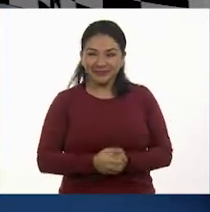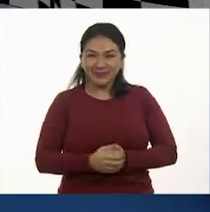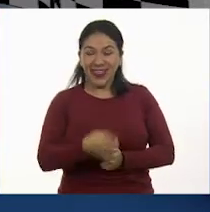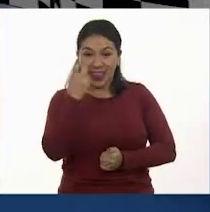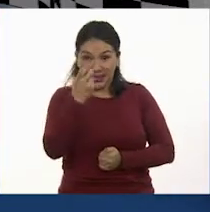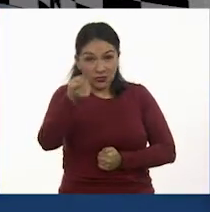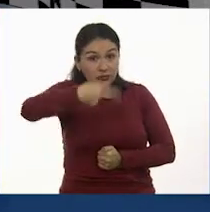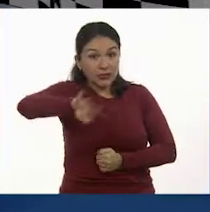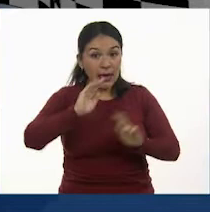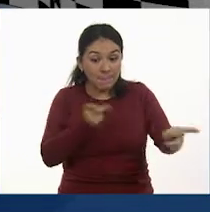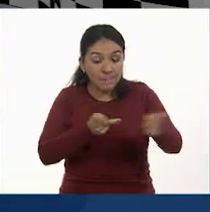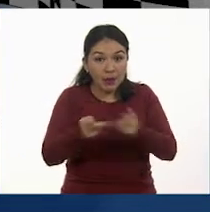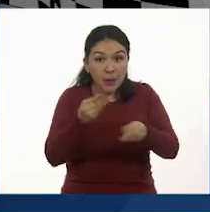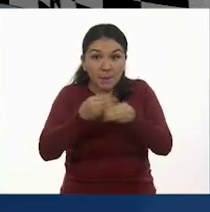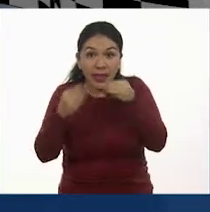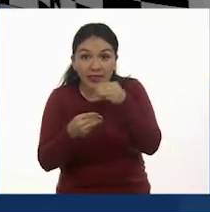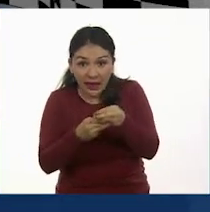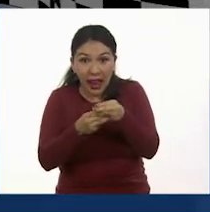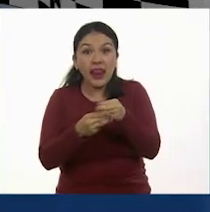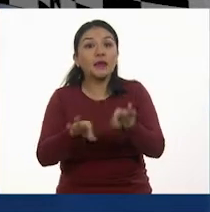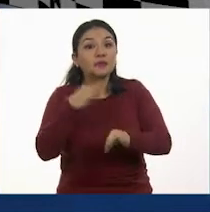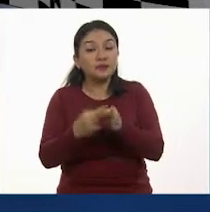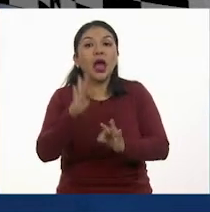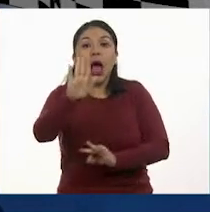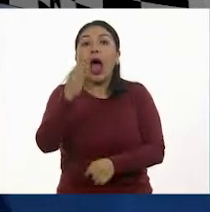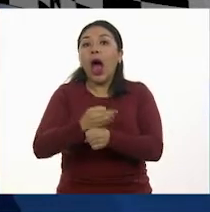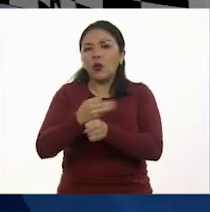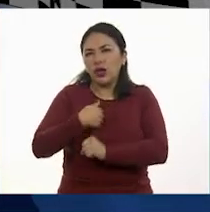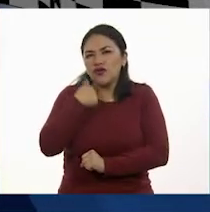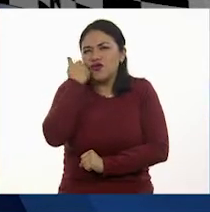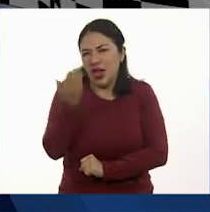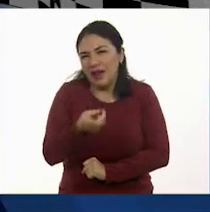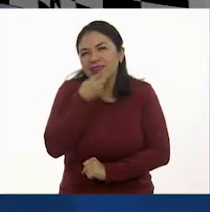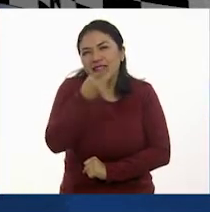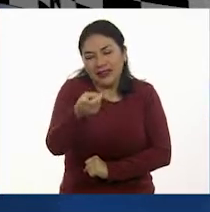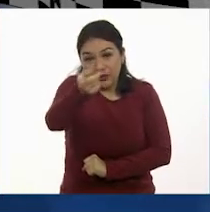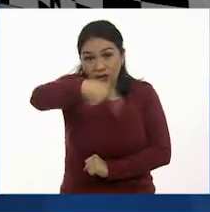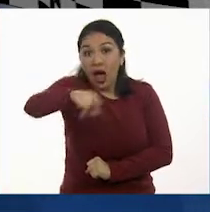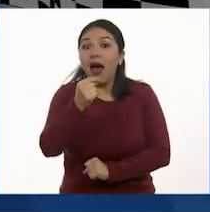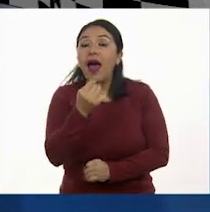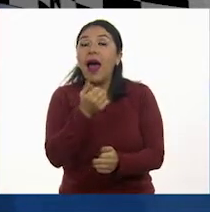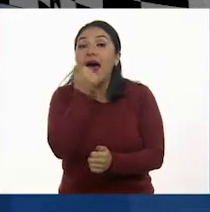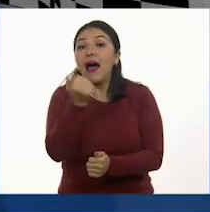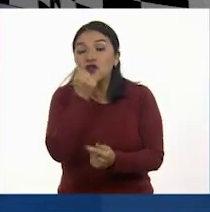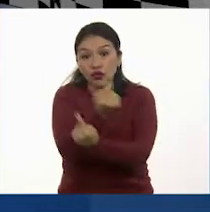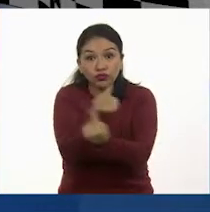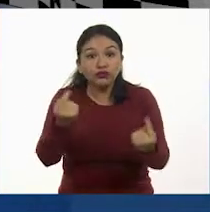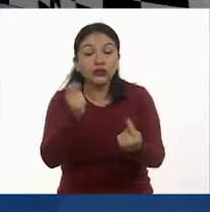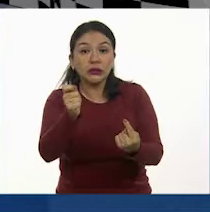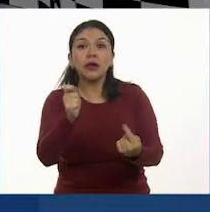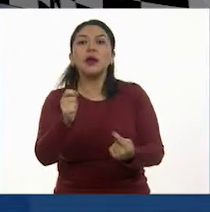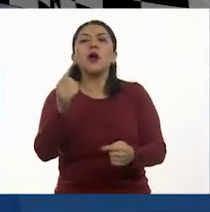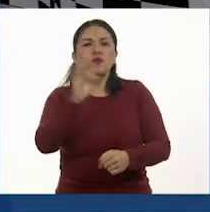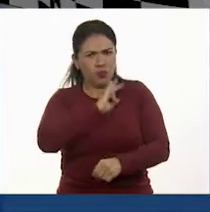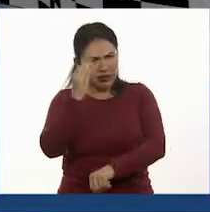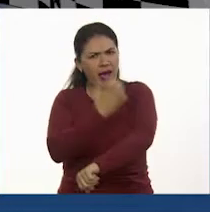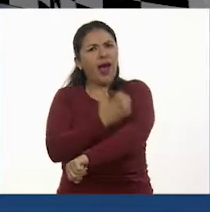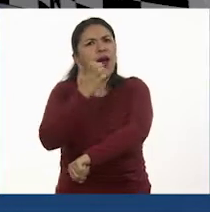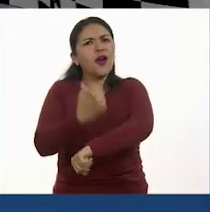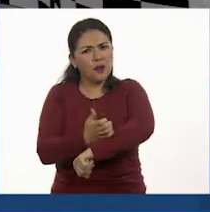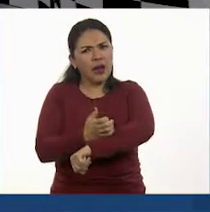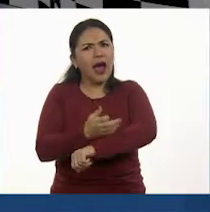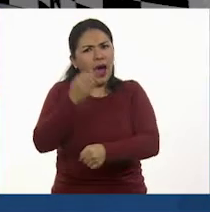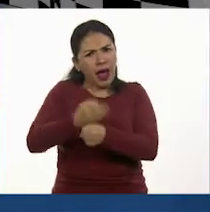que ya tengan todos sus materiales listos. Lo que quiero proponerle ahora a nuestros alumnos y a nuestras alumnas, es que nos acompañen